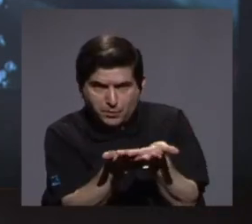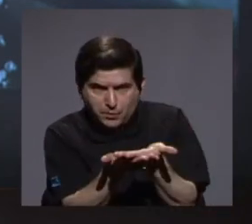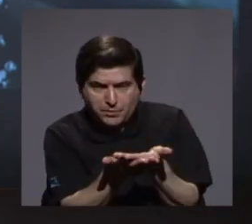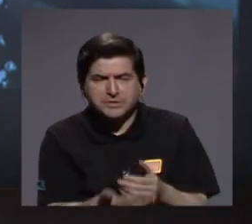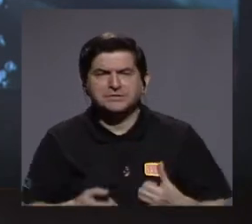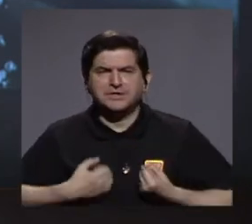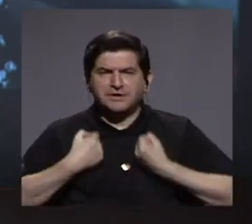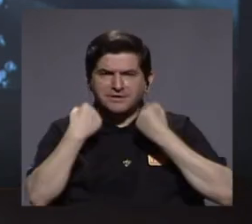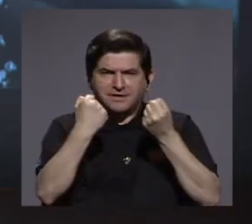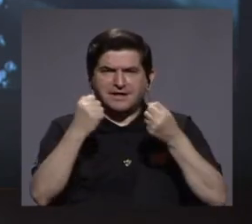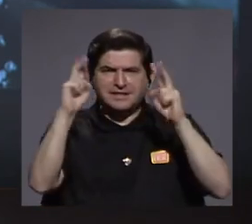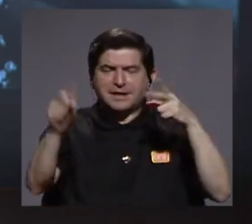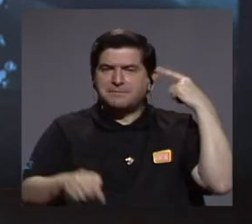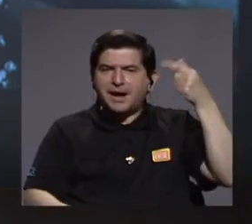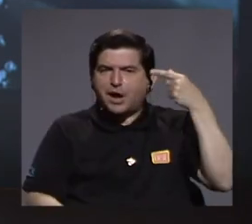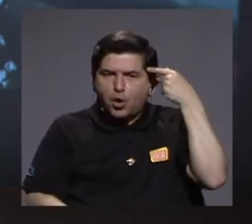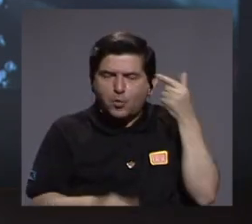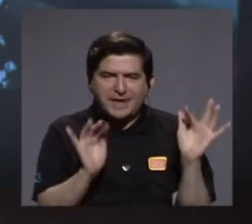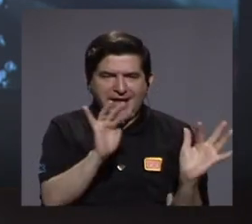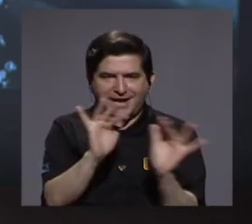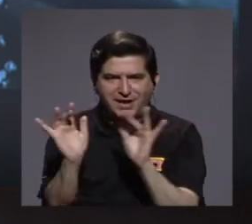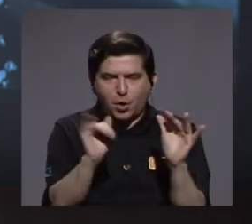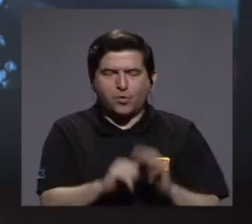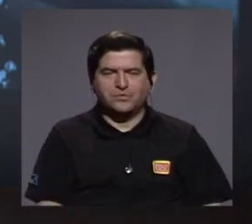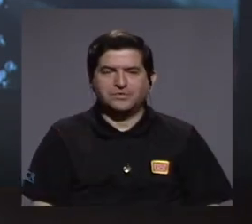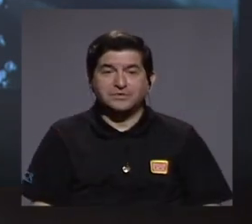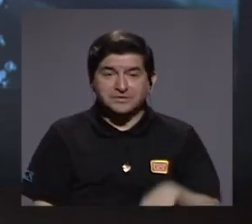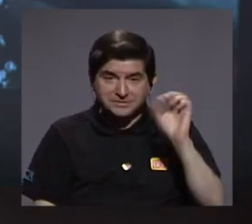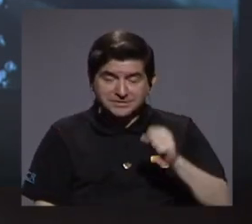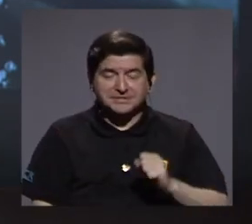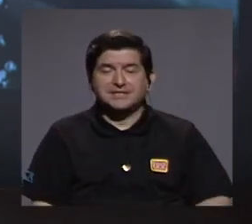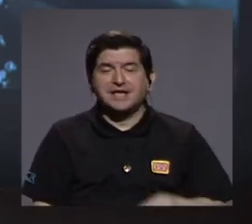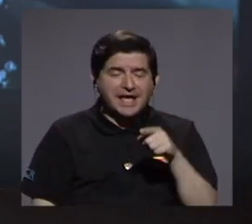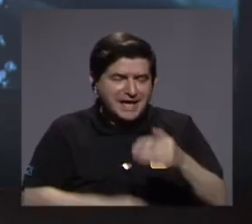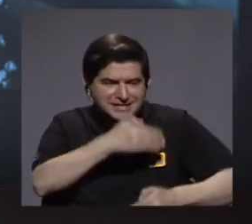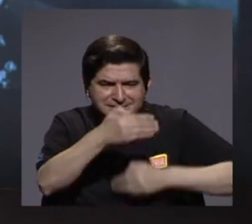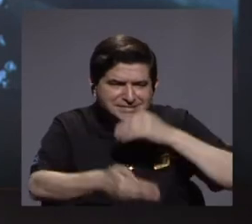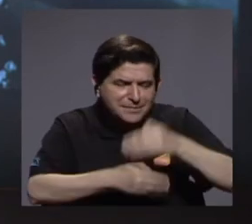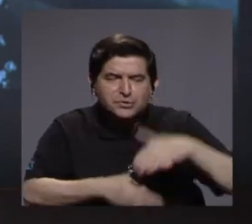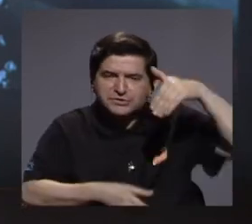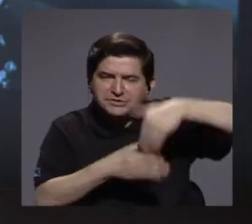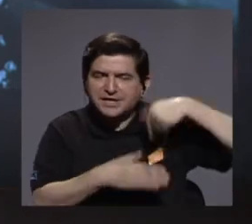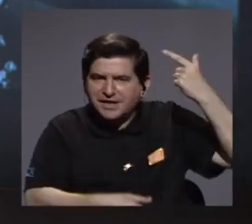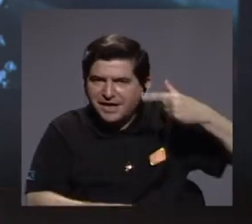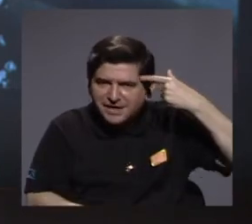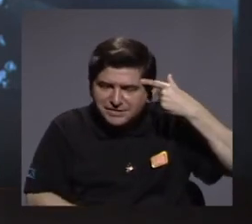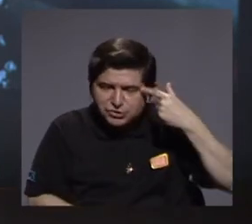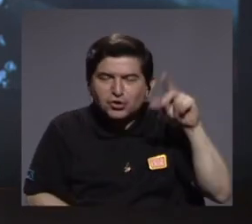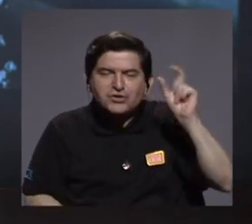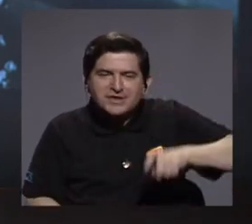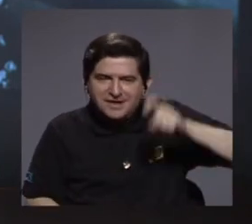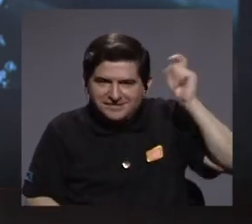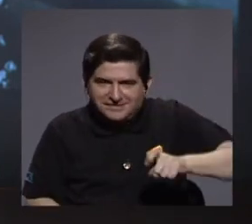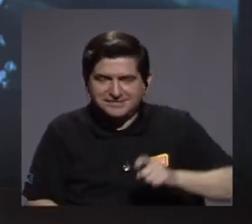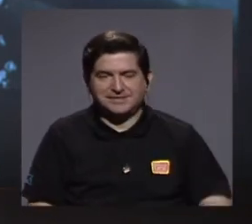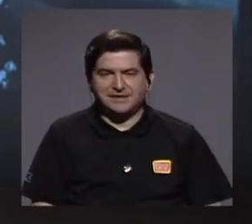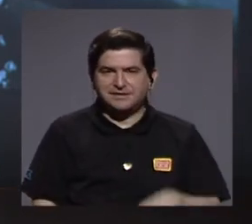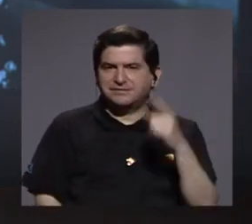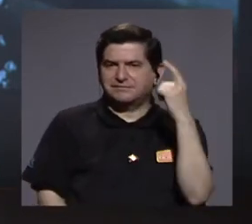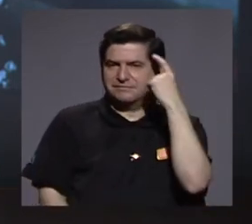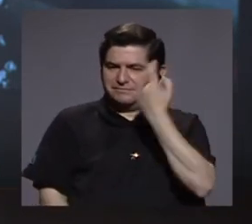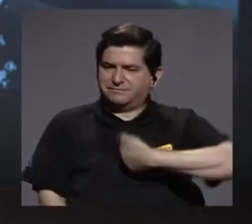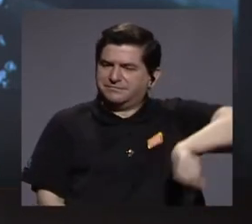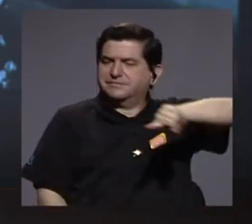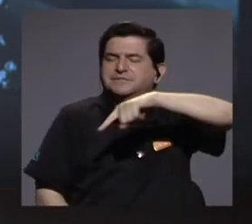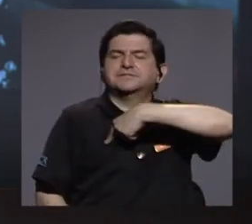poder fortalecer el tema de gobierno digital. La gobernanza de la digitalización del Estado debe ser esencial en función de poder